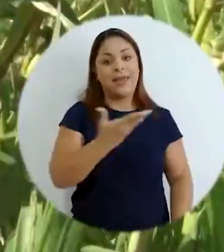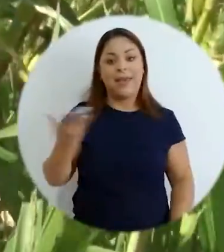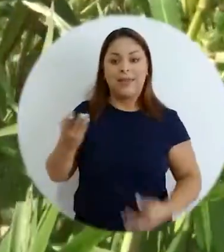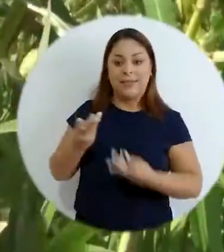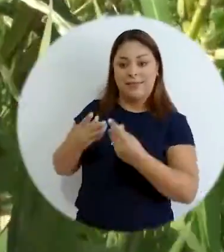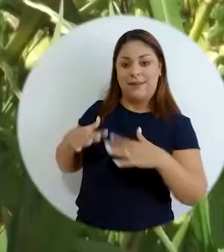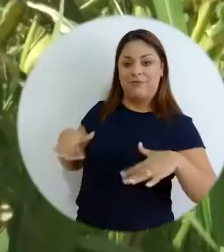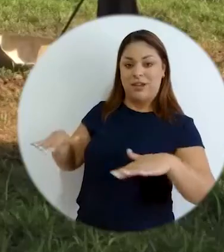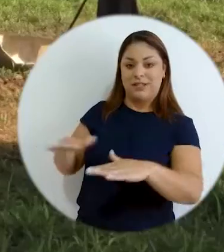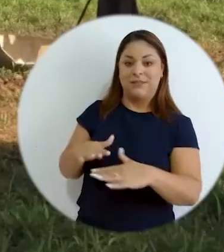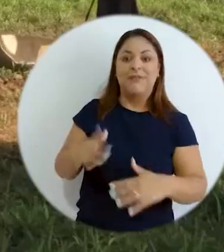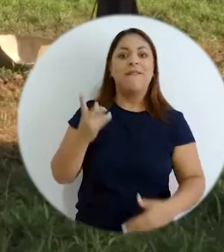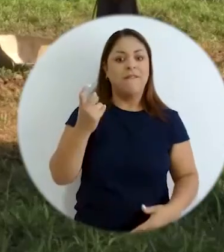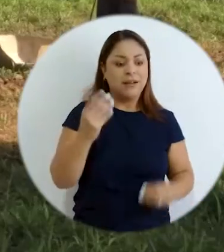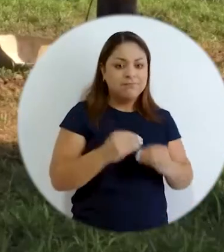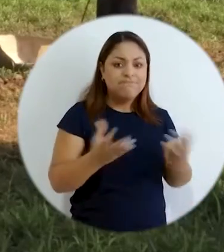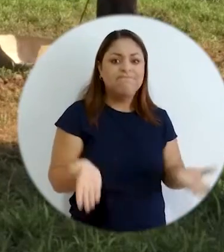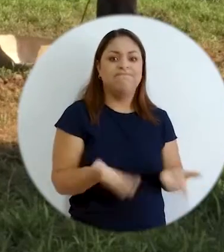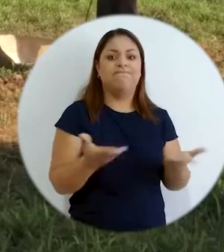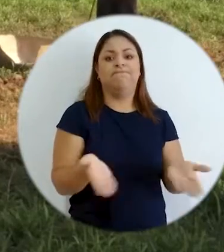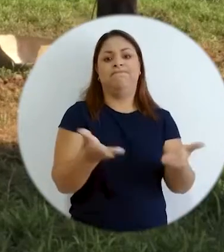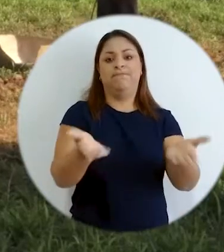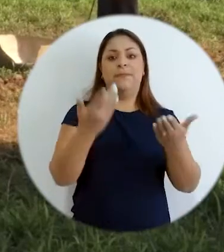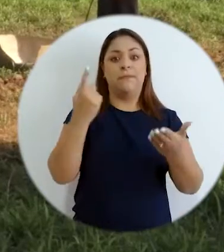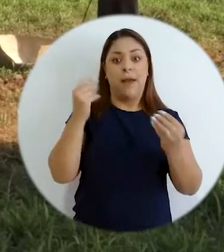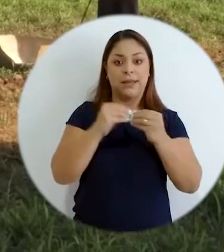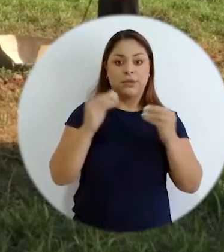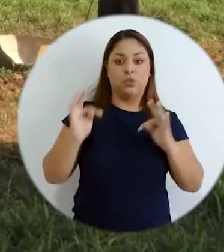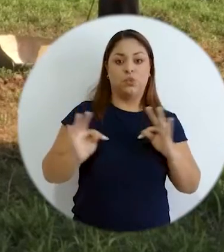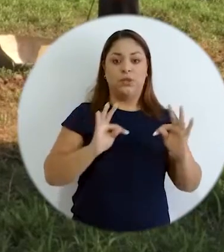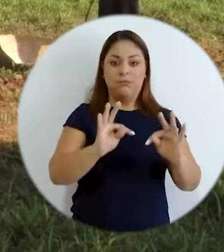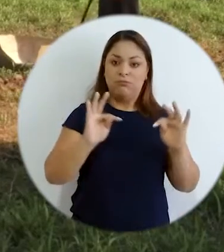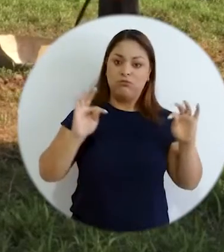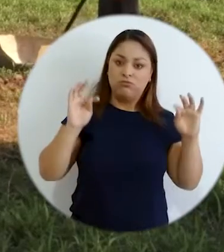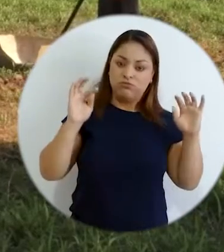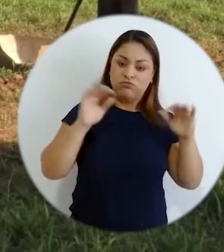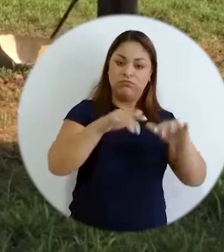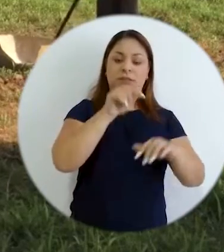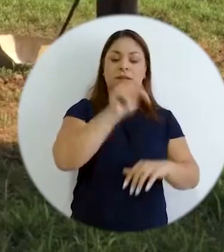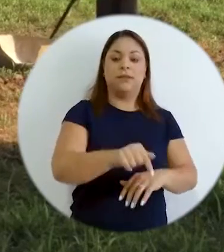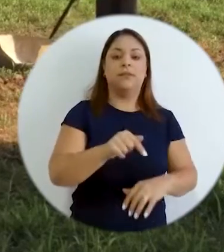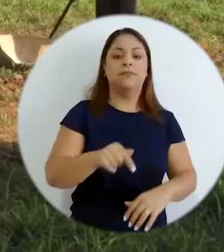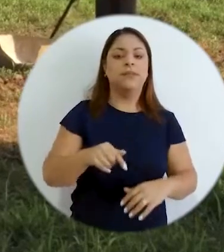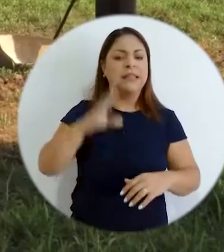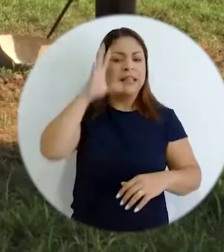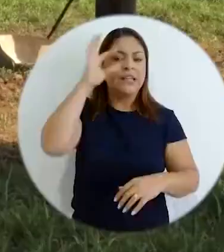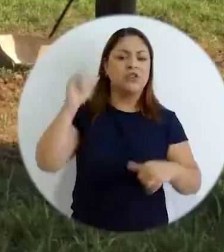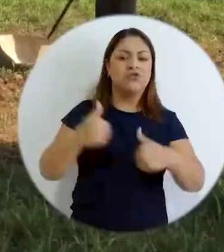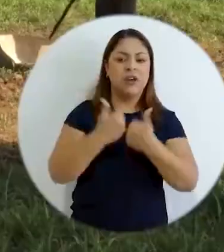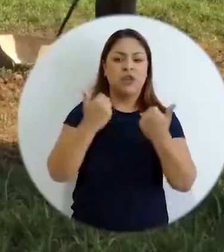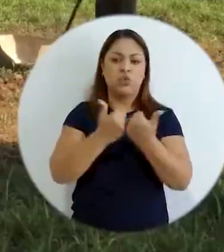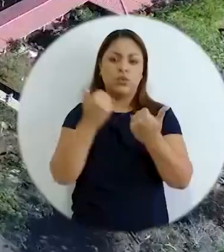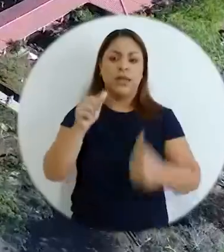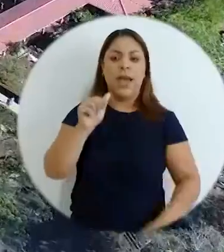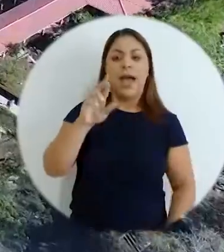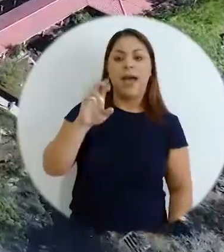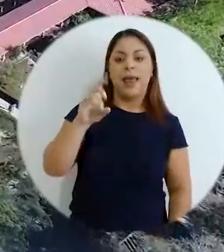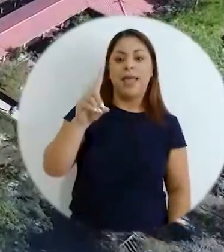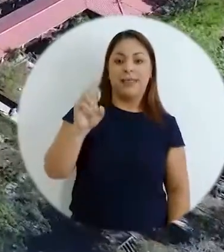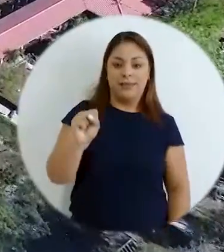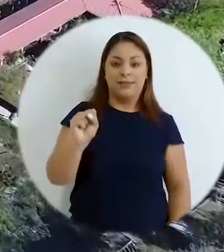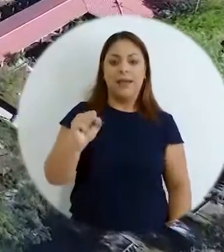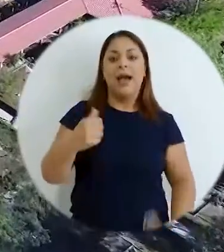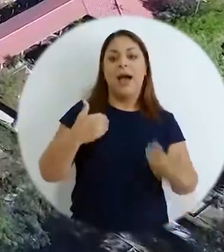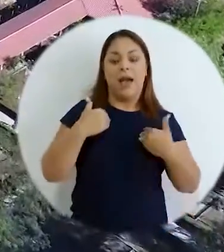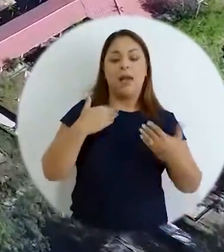terrestre y que no lo hemos explotado salvo algunas digamos iniciativas de turismo entonces yo creo que estos retos de las aredes inclusive